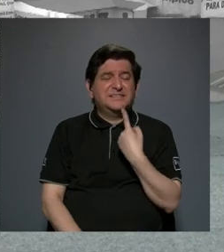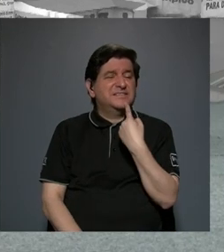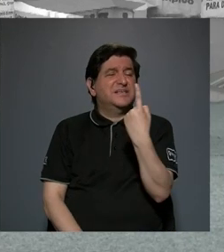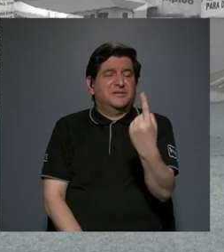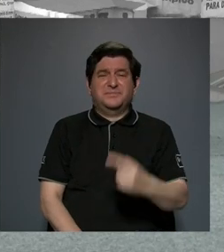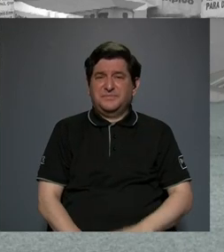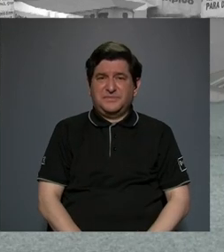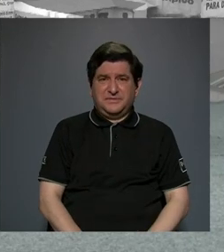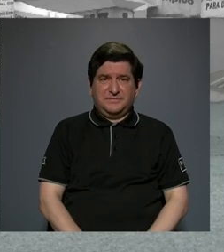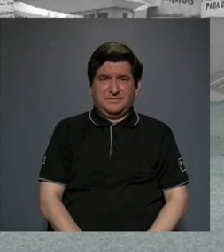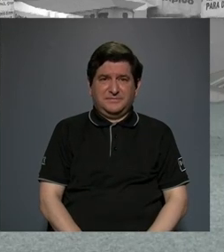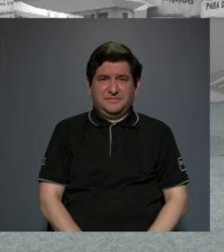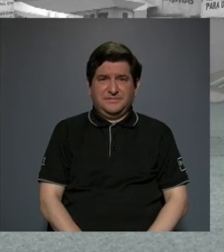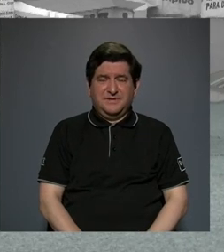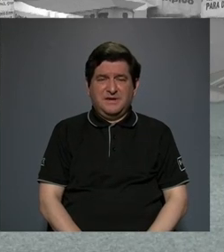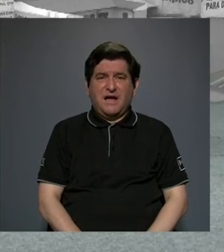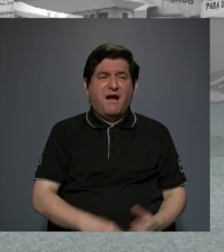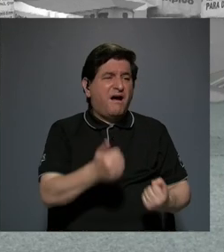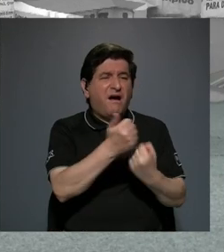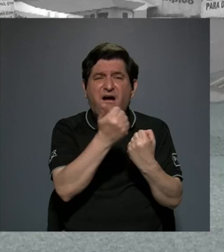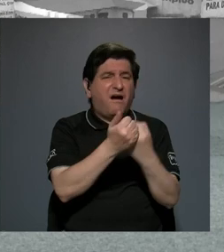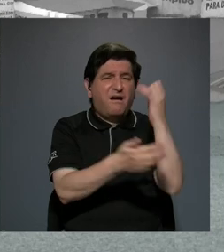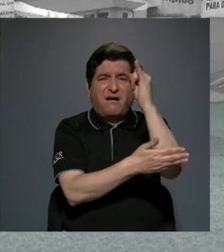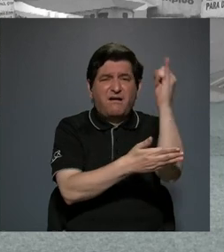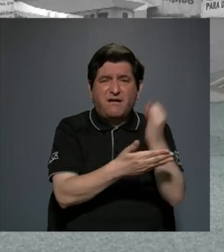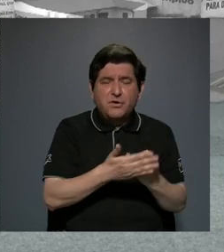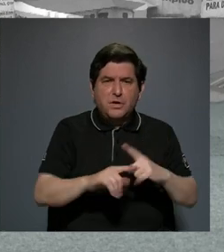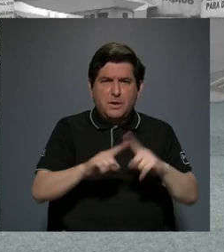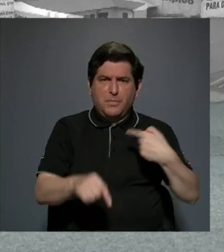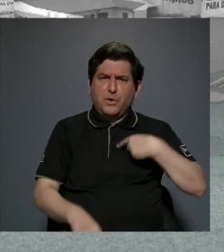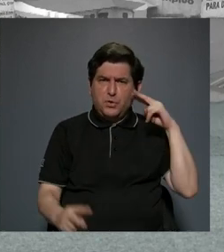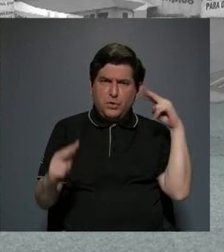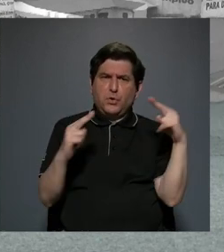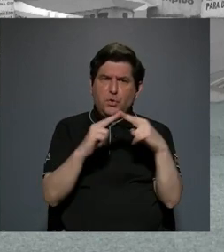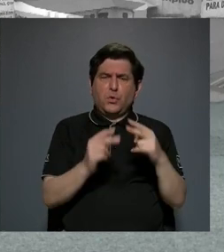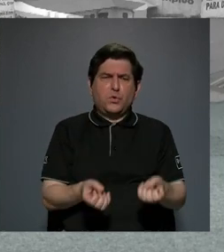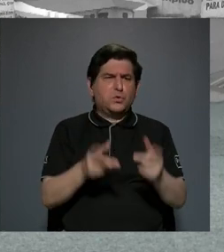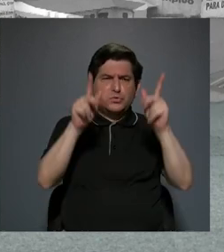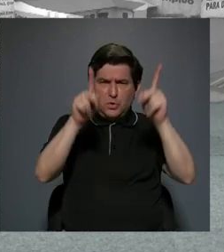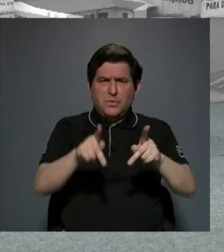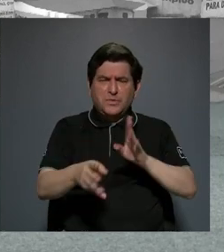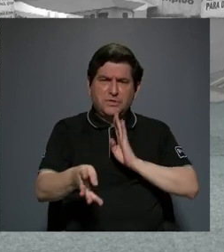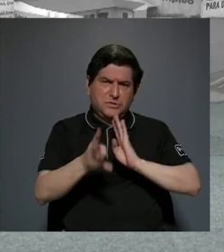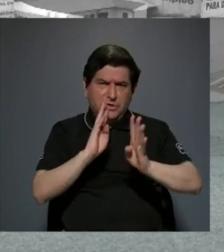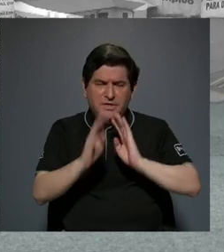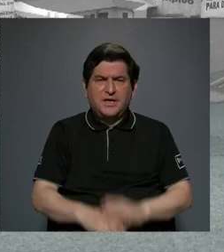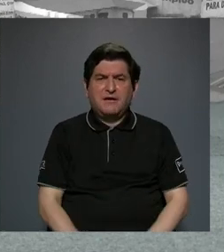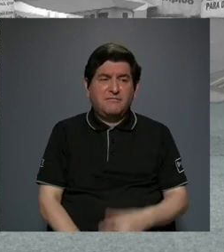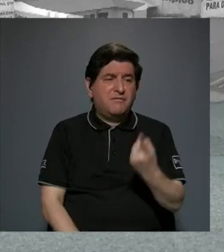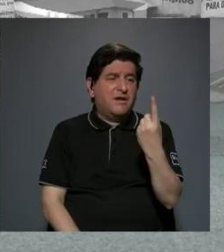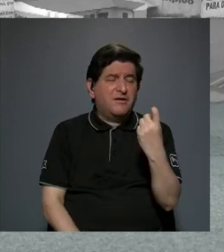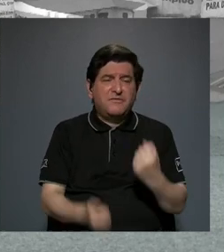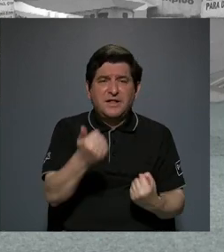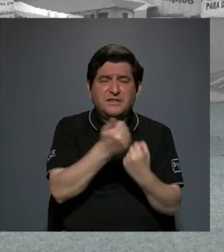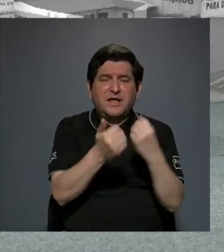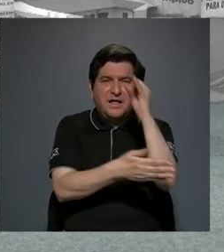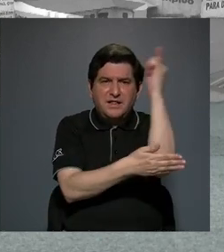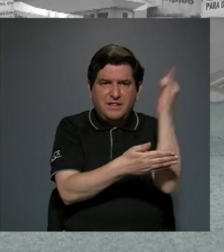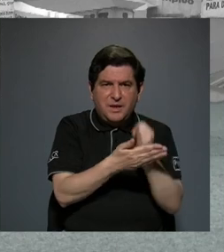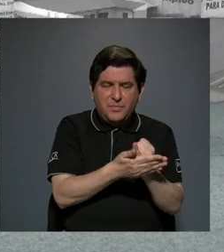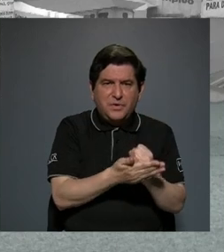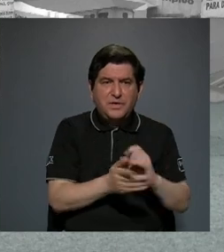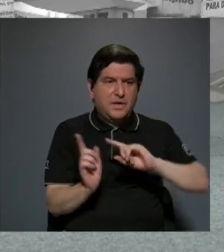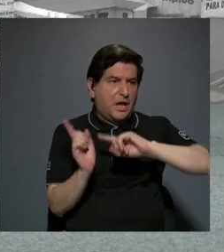decir que no se apoya al arte y todo esto pero conozco también muchísima gente que habla de la falta de apoyo al arte